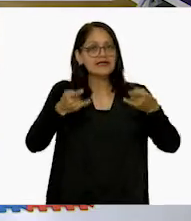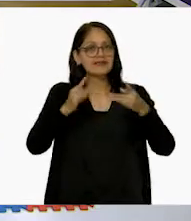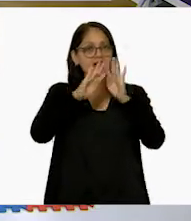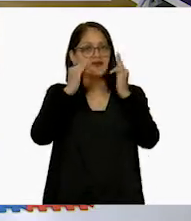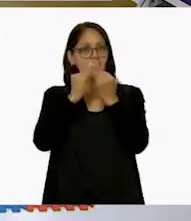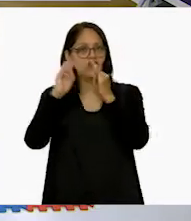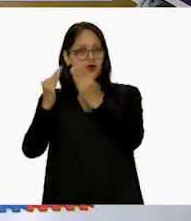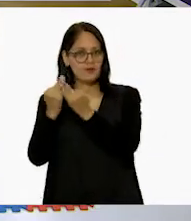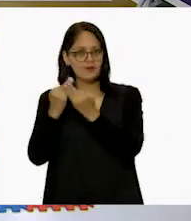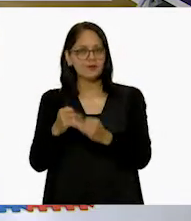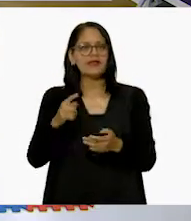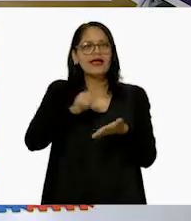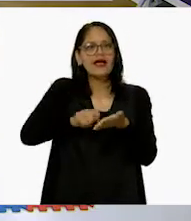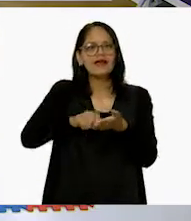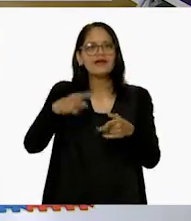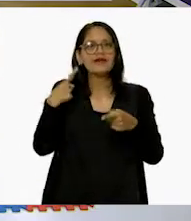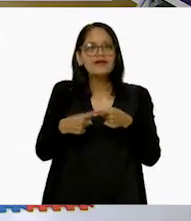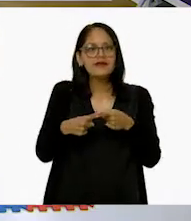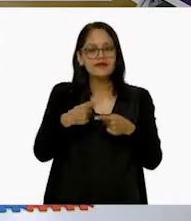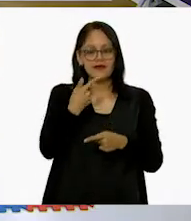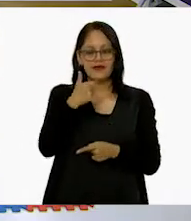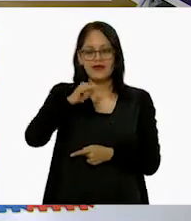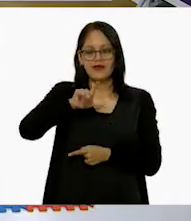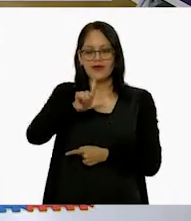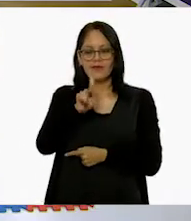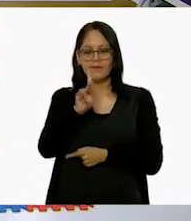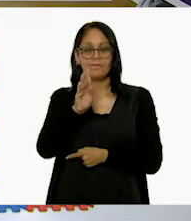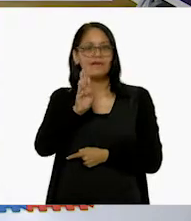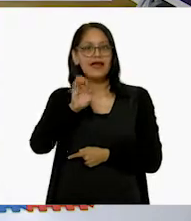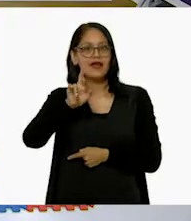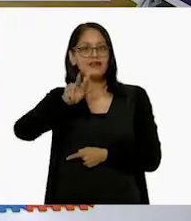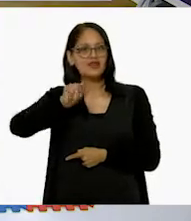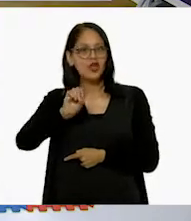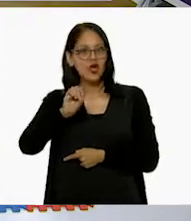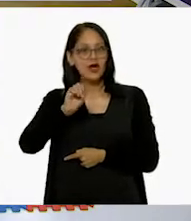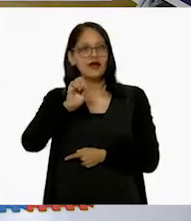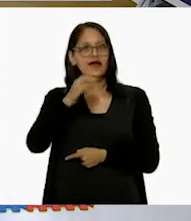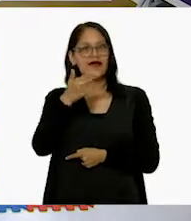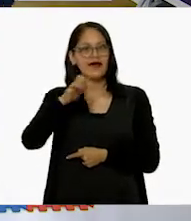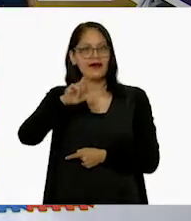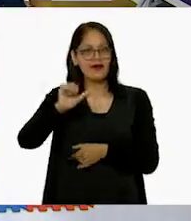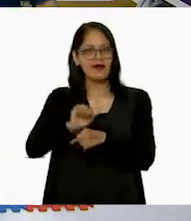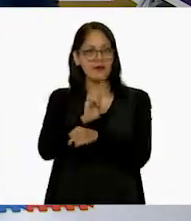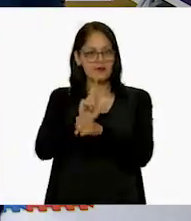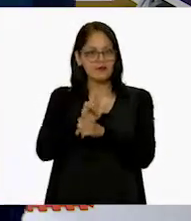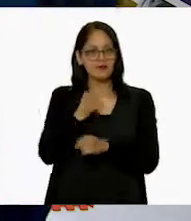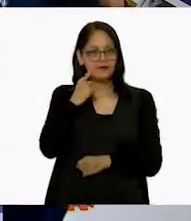geométricas. Escrito por Gilberto Herrera. Sí. Vamos a ver el video. Sí. Venga, me enseñé.